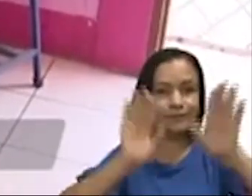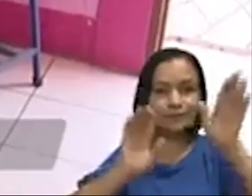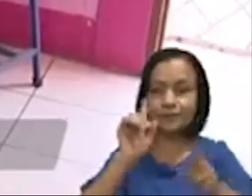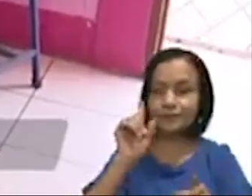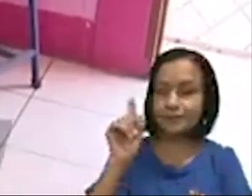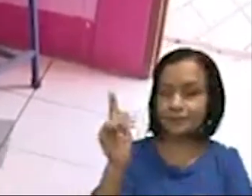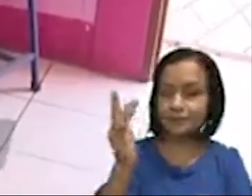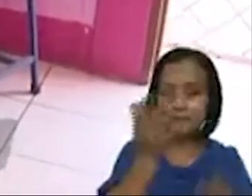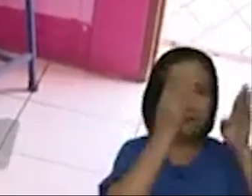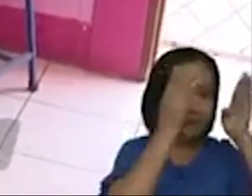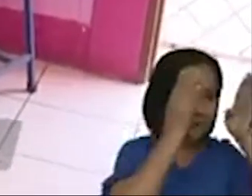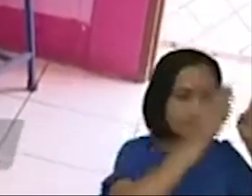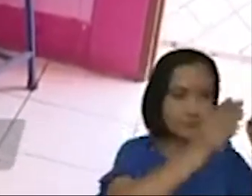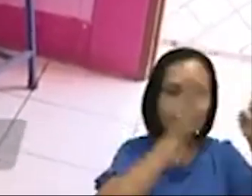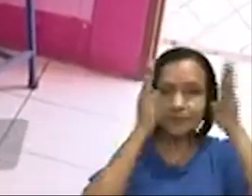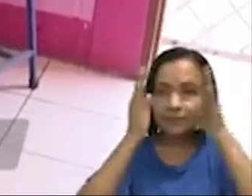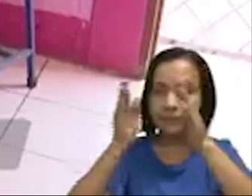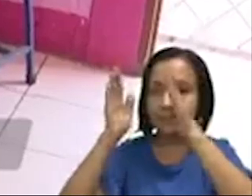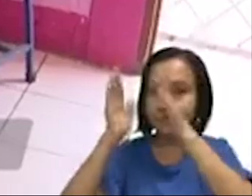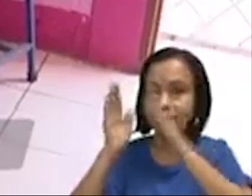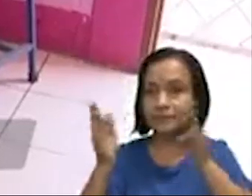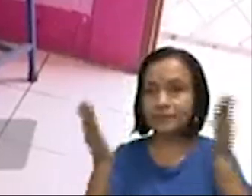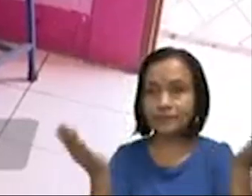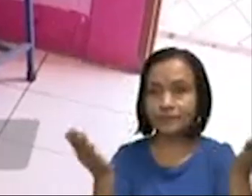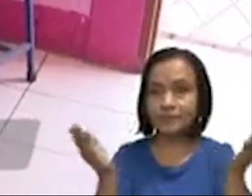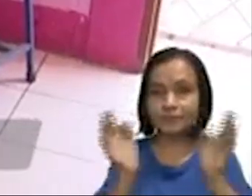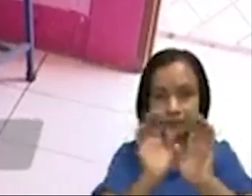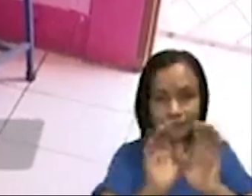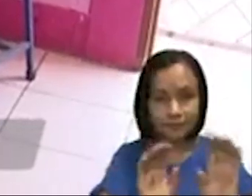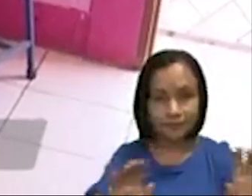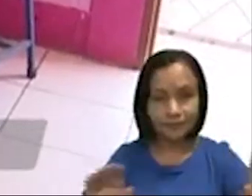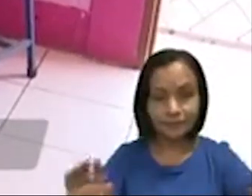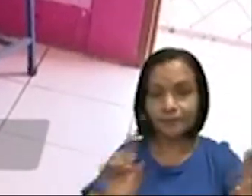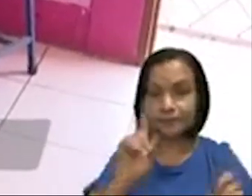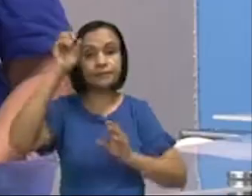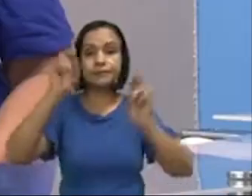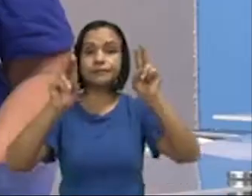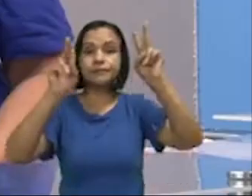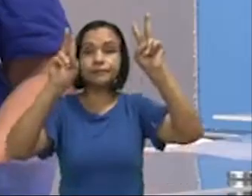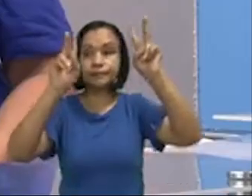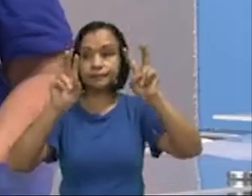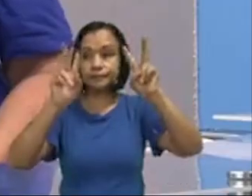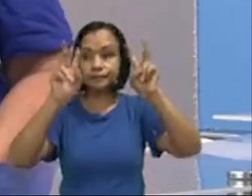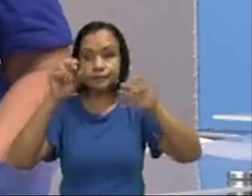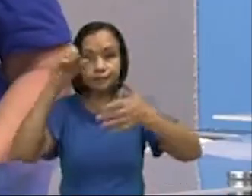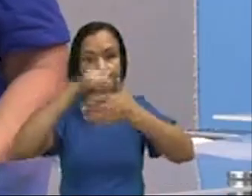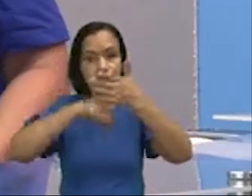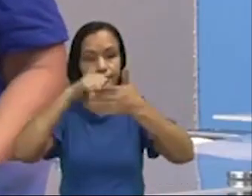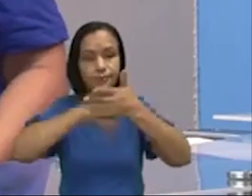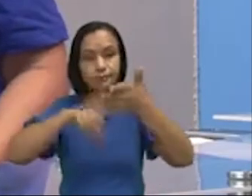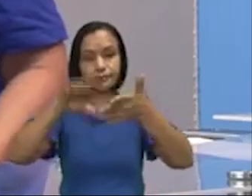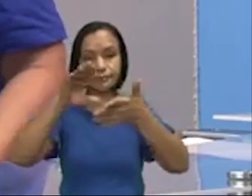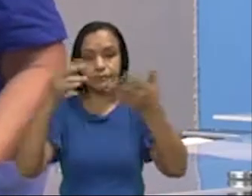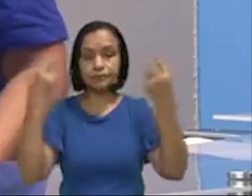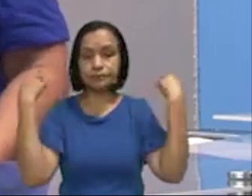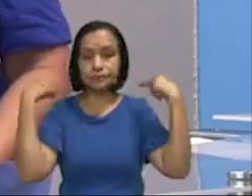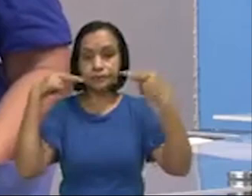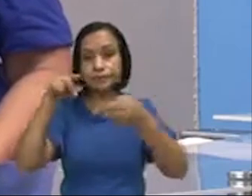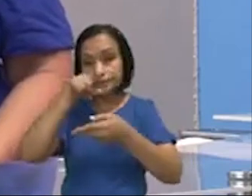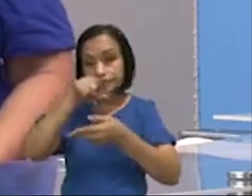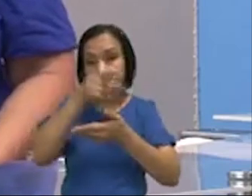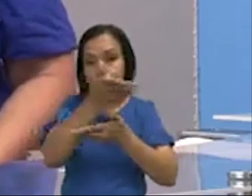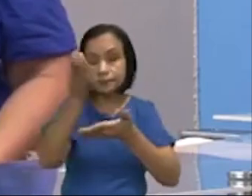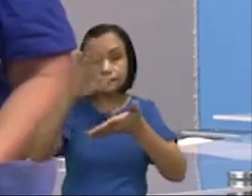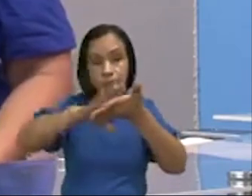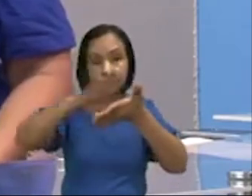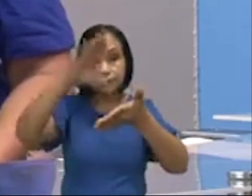oferta educativa especializada para la niñez con condición especial. Fortaleciendo las competencias de docente para